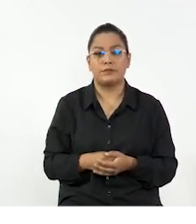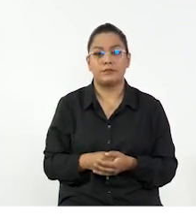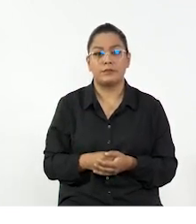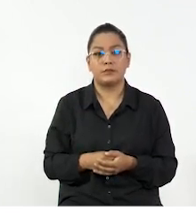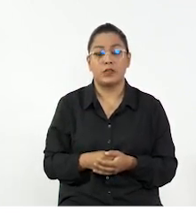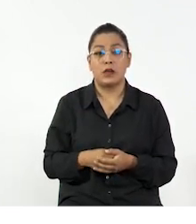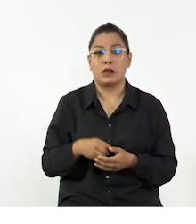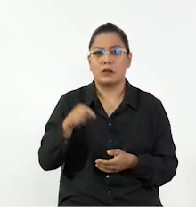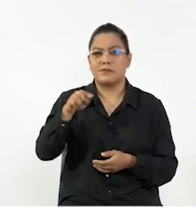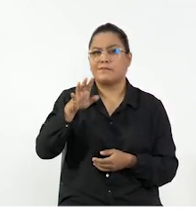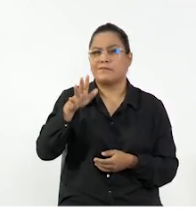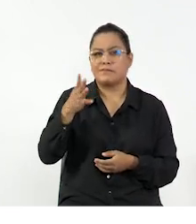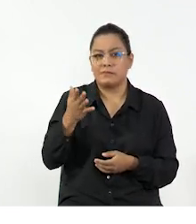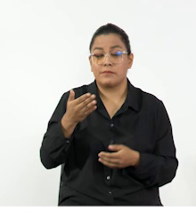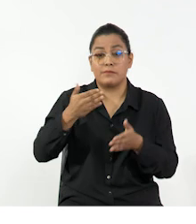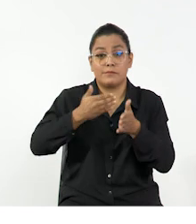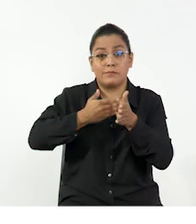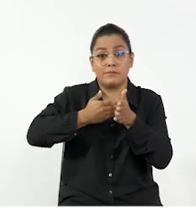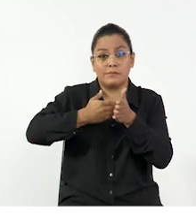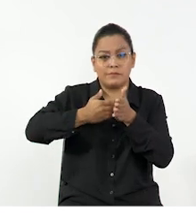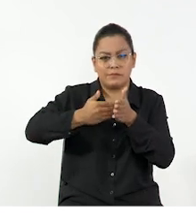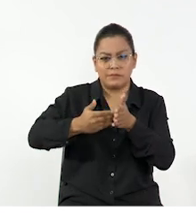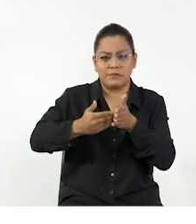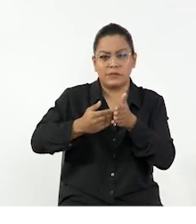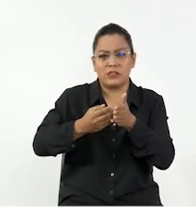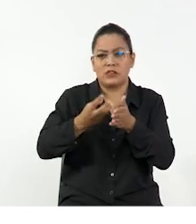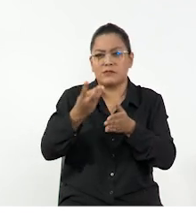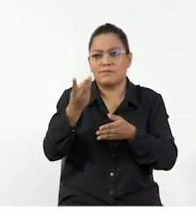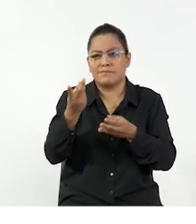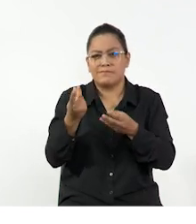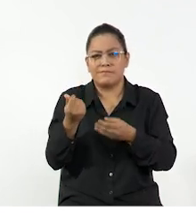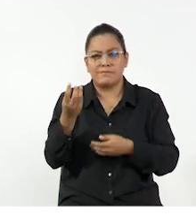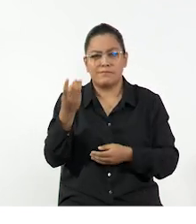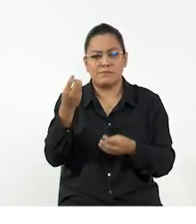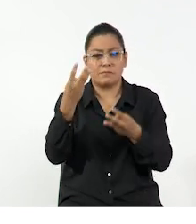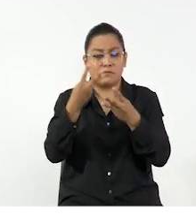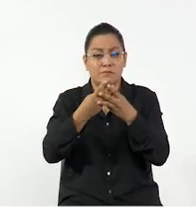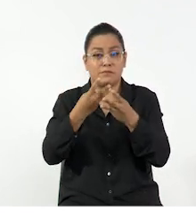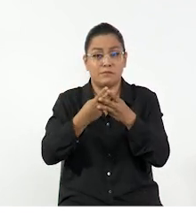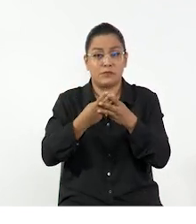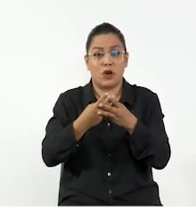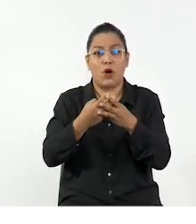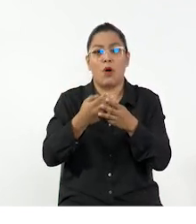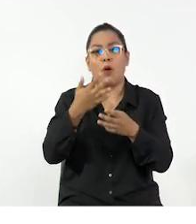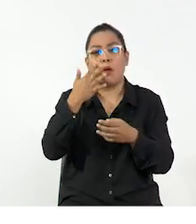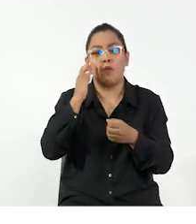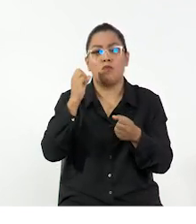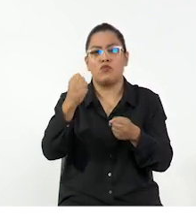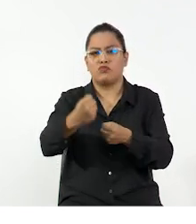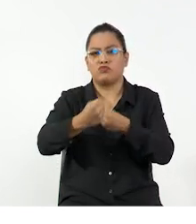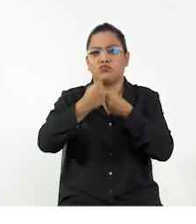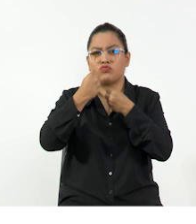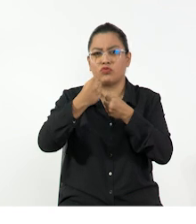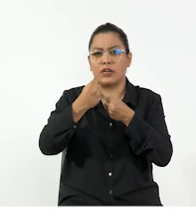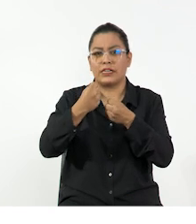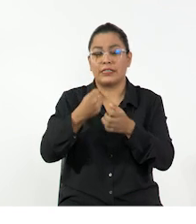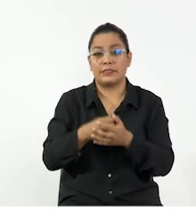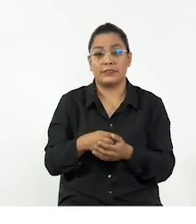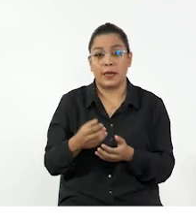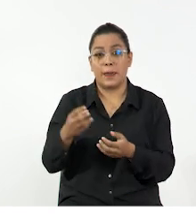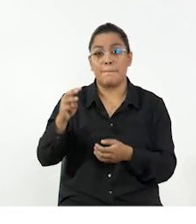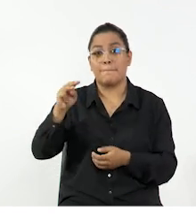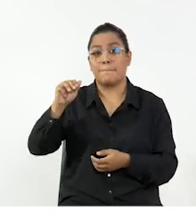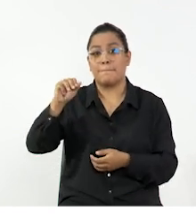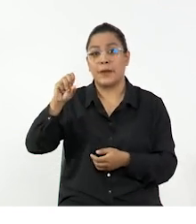y o magnitudes derivadas. Estas magnitudes nacen de cálculos matemáticos entre otras magnitudes físicas, como la fuerza,